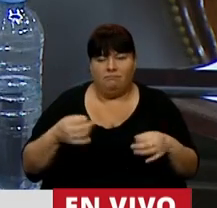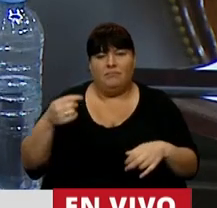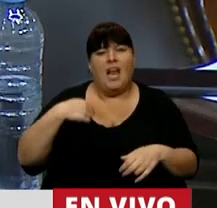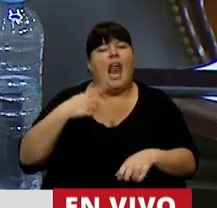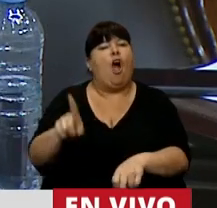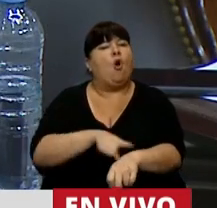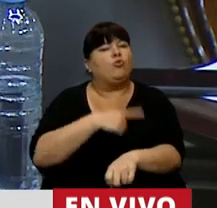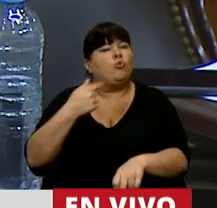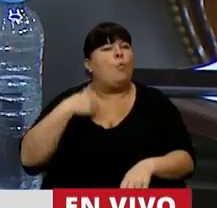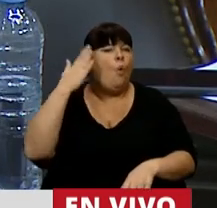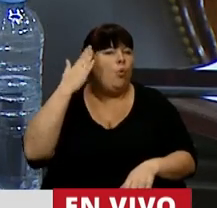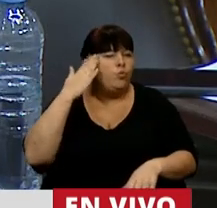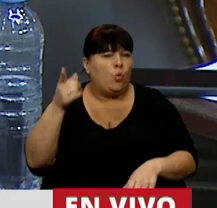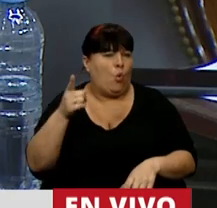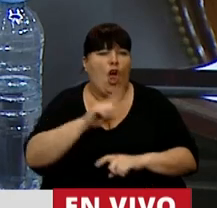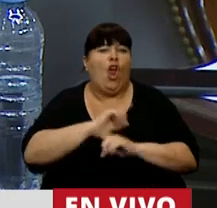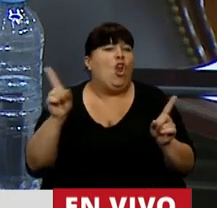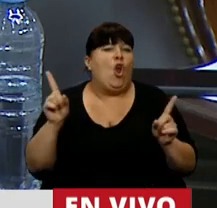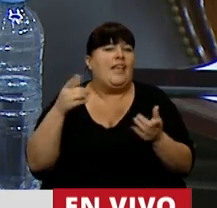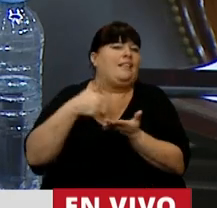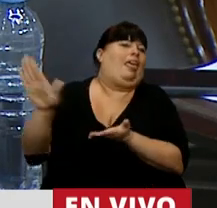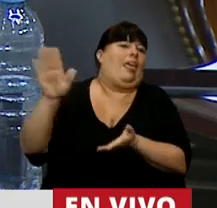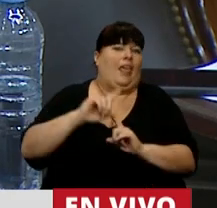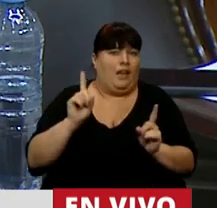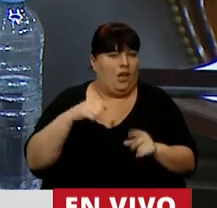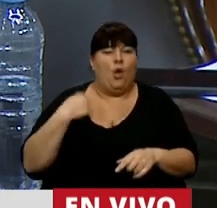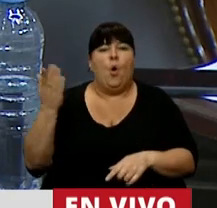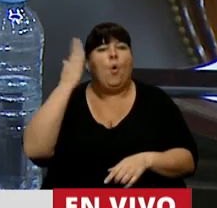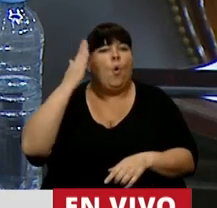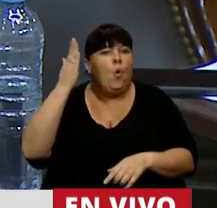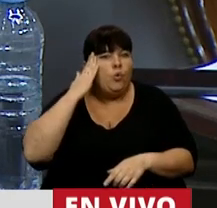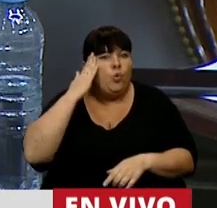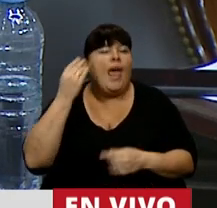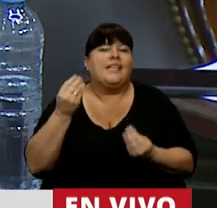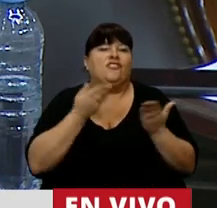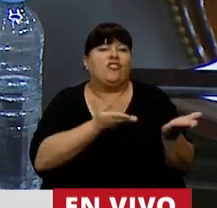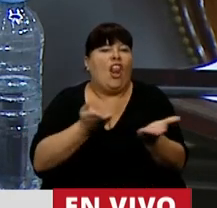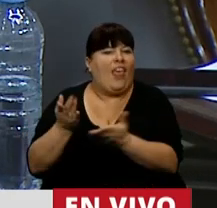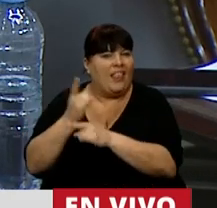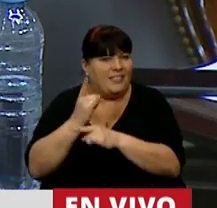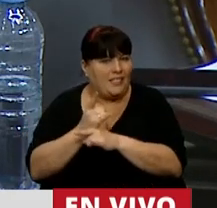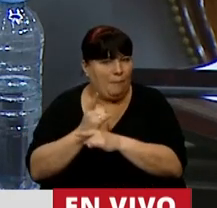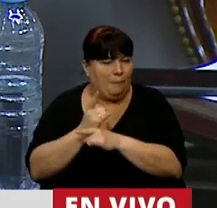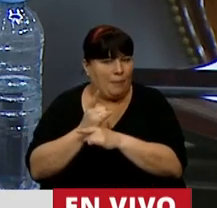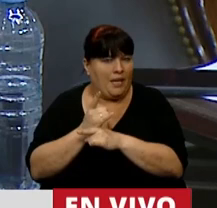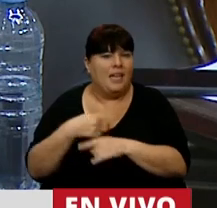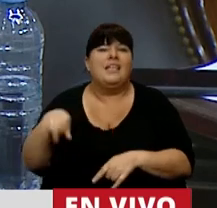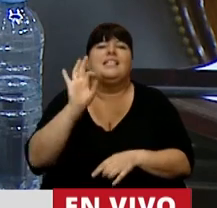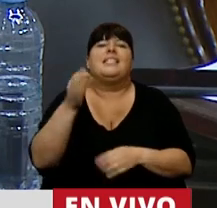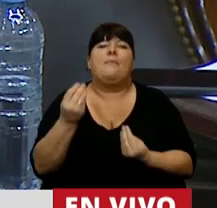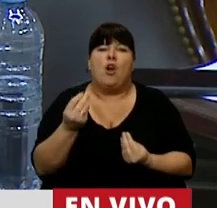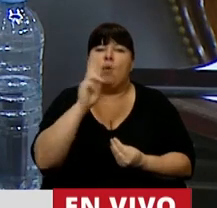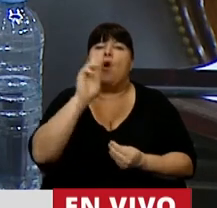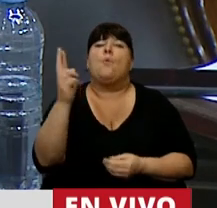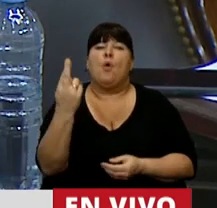Nuestra idiosincrasia no es el descarte. Nuestra cultura es la solidaria. ¿Saben por qué